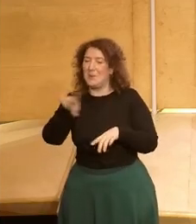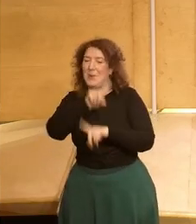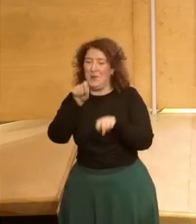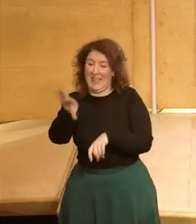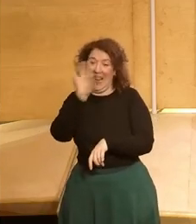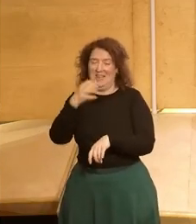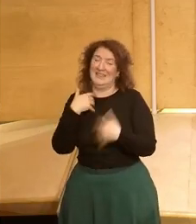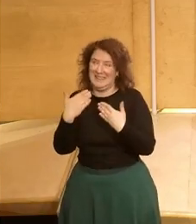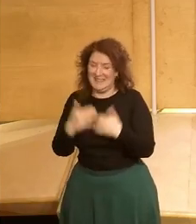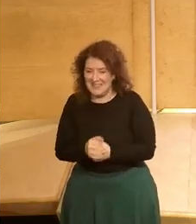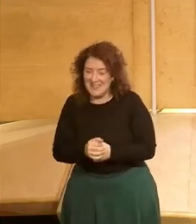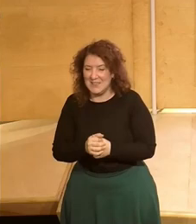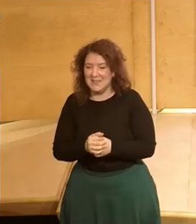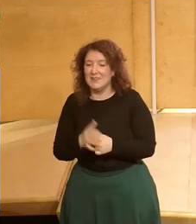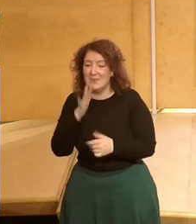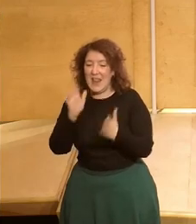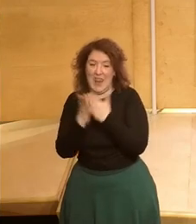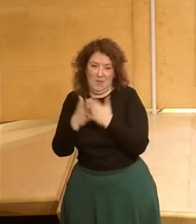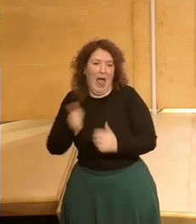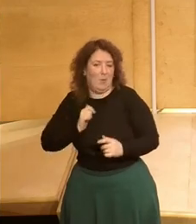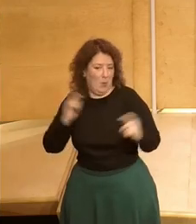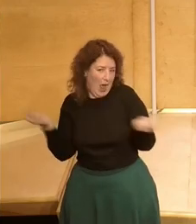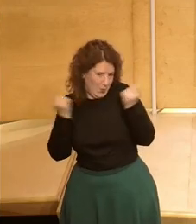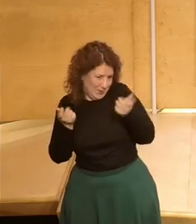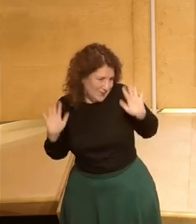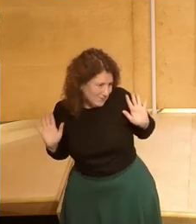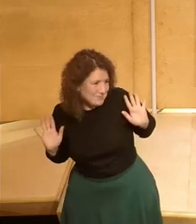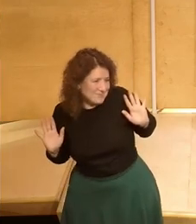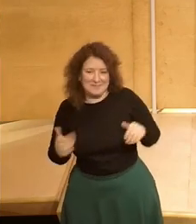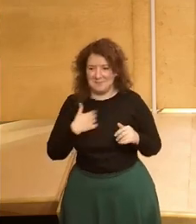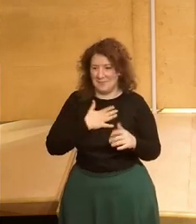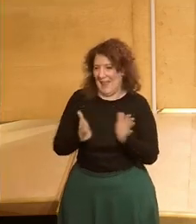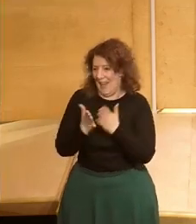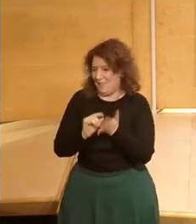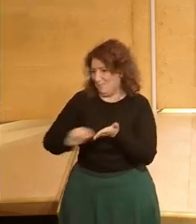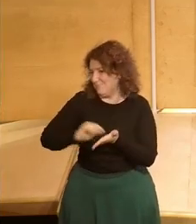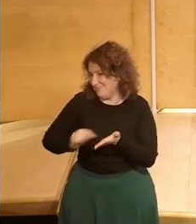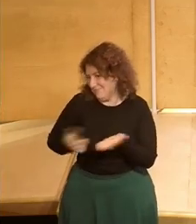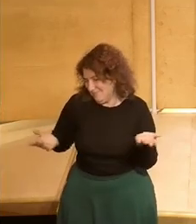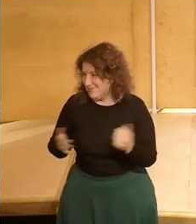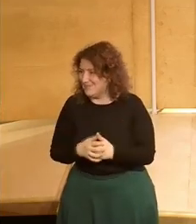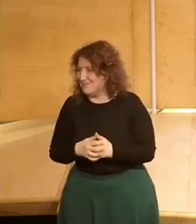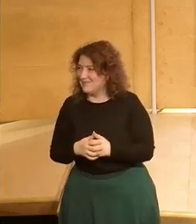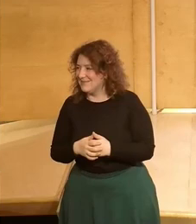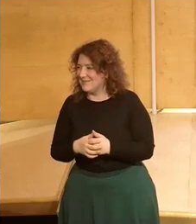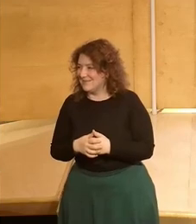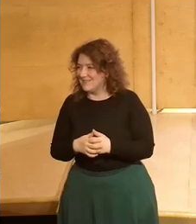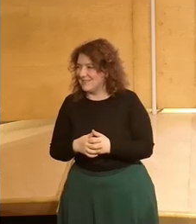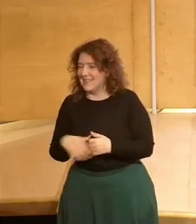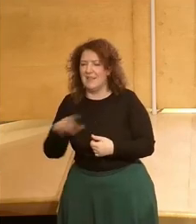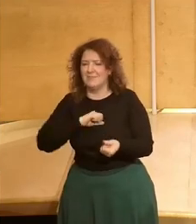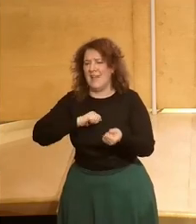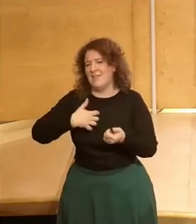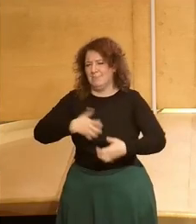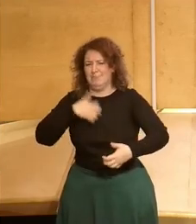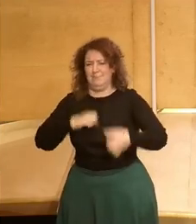pregunta pero si me entrevistaron por mi libro ya que estoy aquí pues hago propaganda el berrinche por ejemplo el berrinche político que va de todas